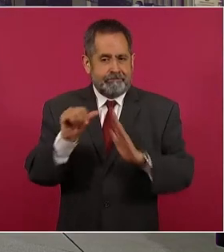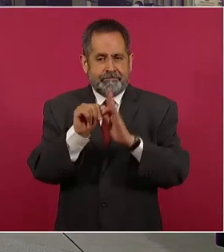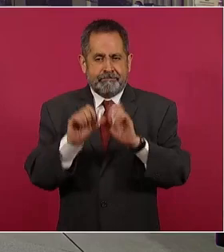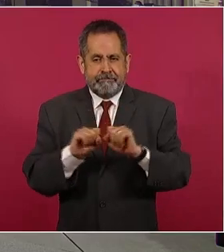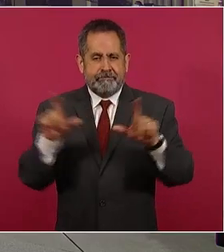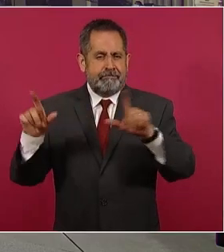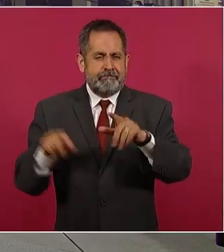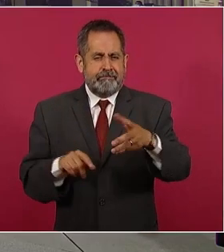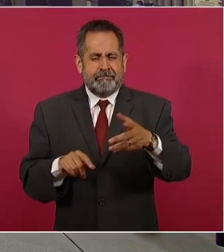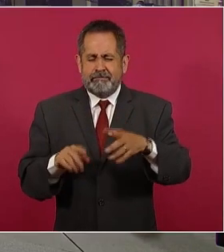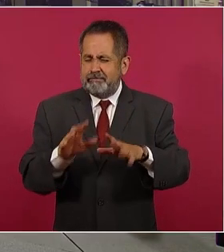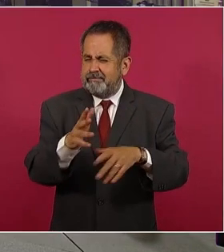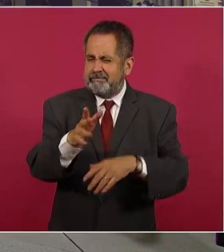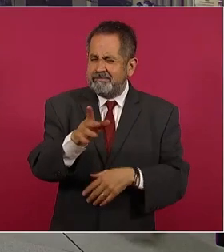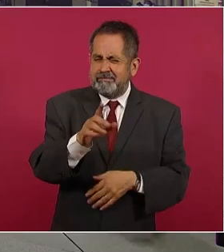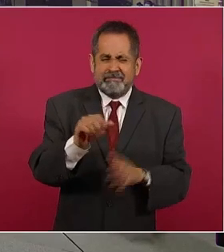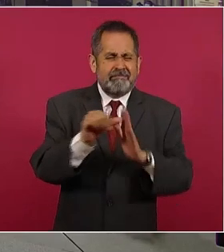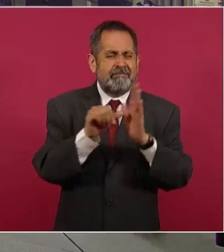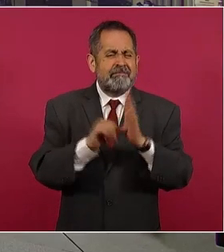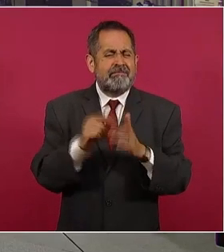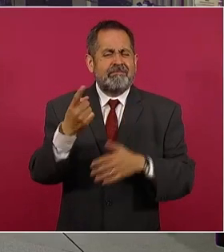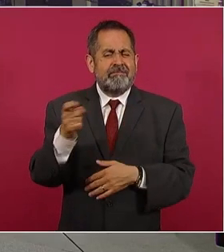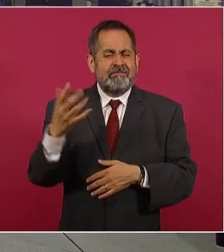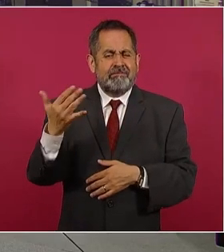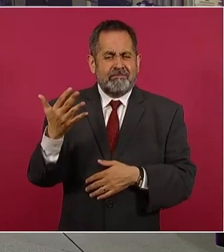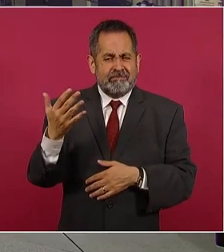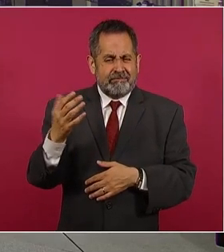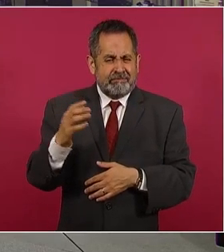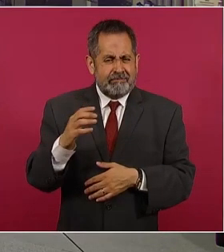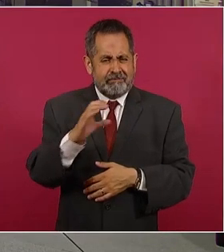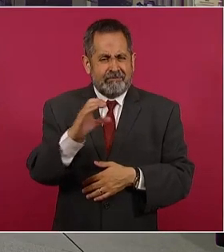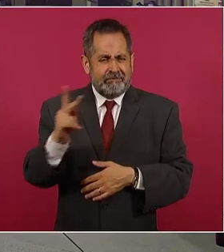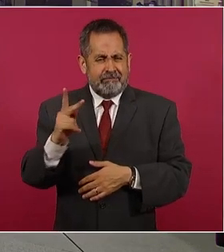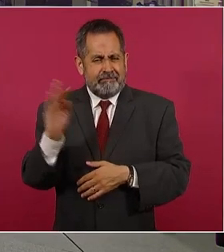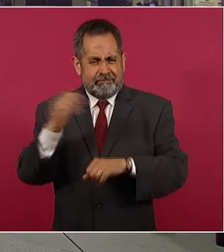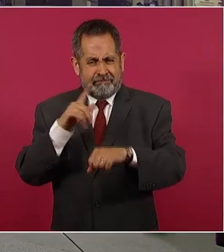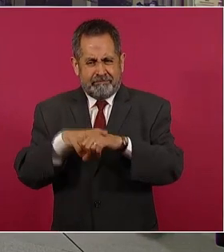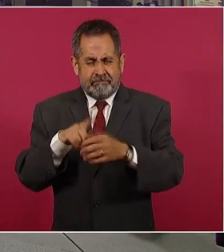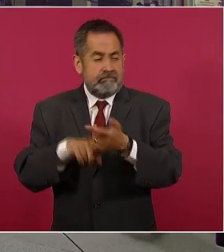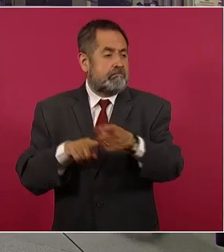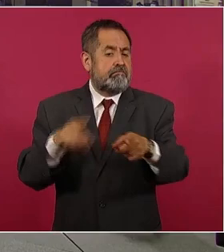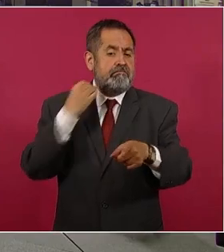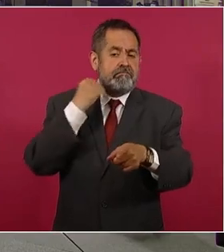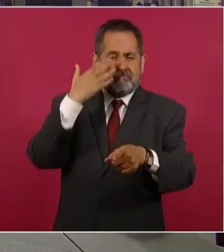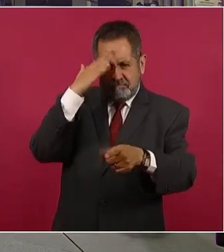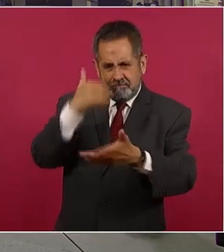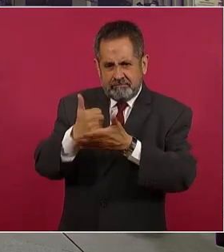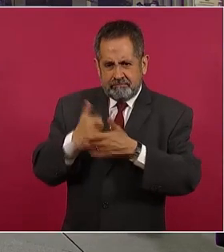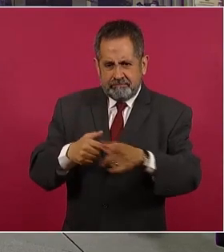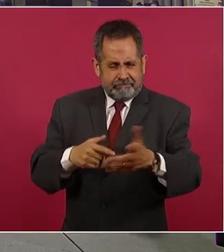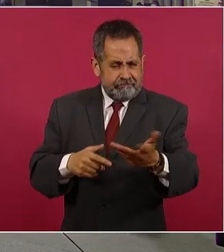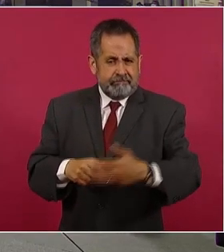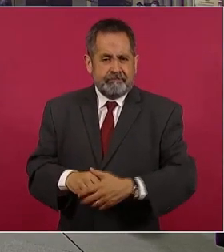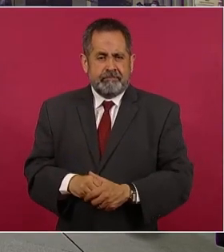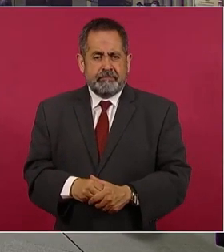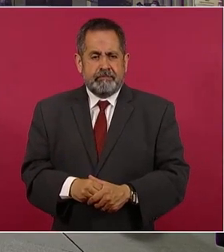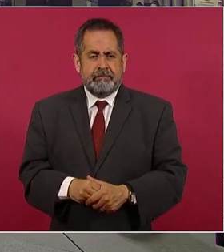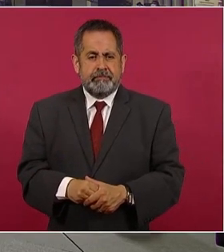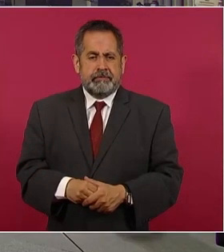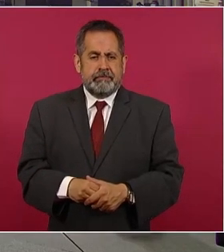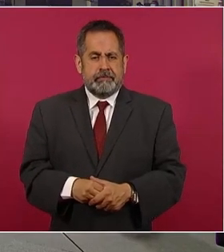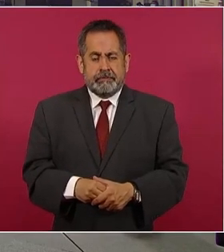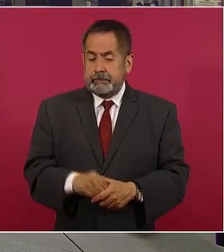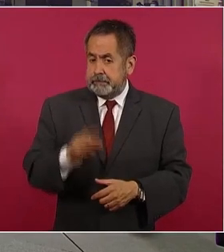Es como el 150 del Código Penal Federal, a ver, un abogado que nos ayude. Ese